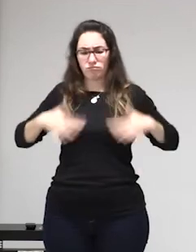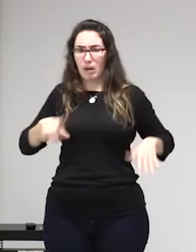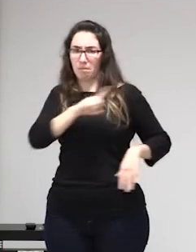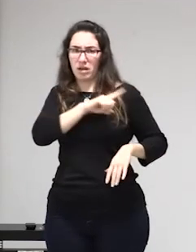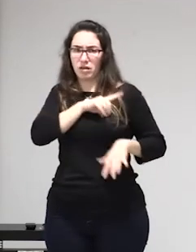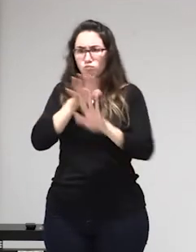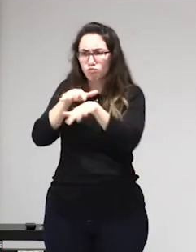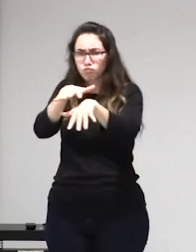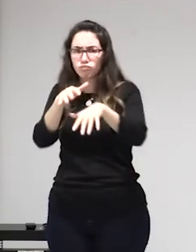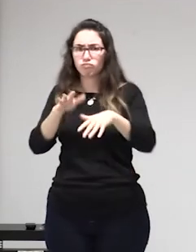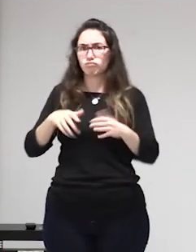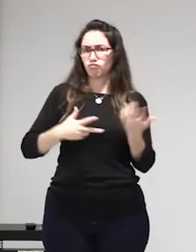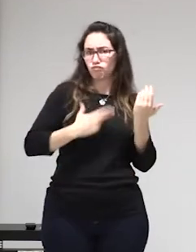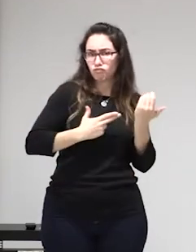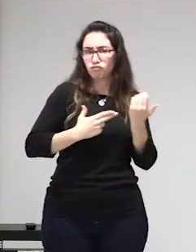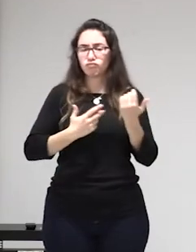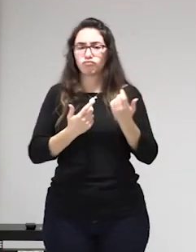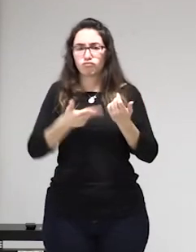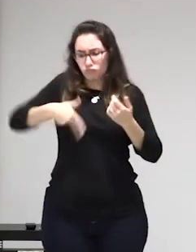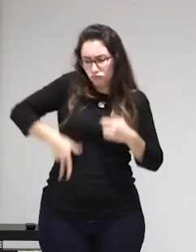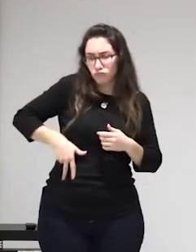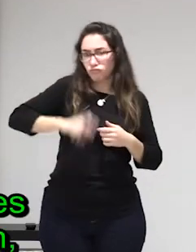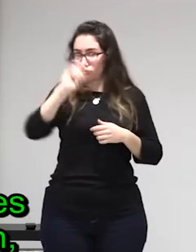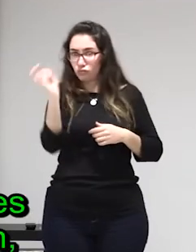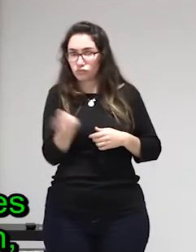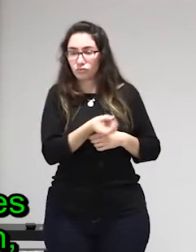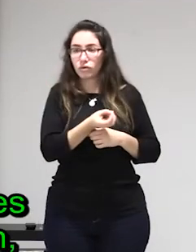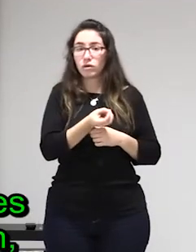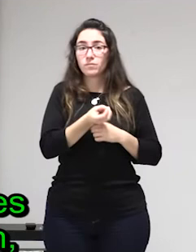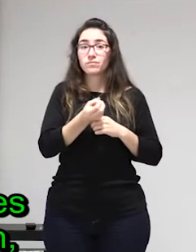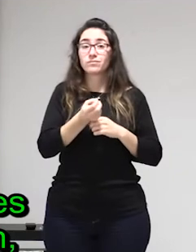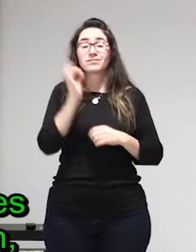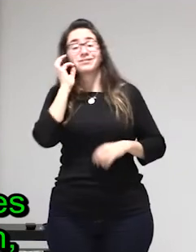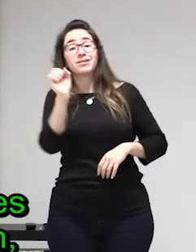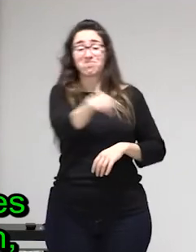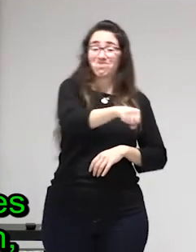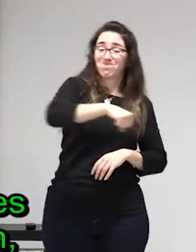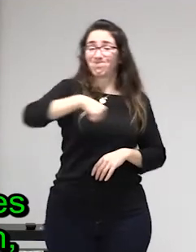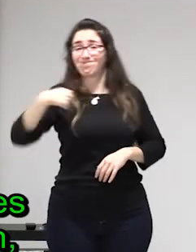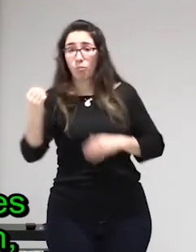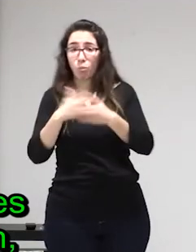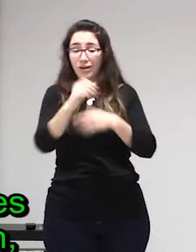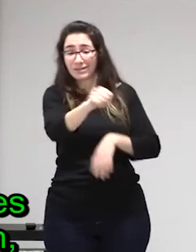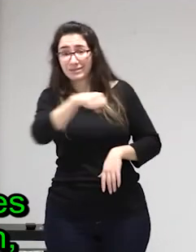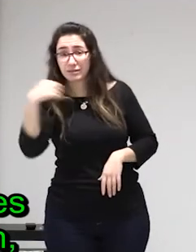habitaciones que alternativa le dan a estas personas hoy en día a mejor ya es que son mayores para seguir haciendo la prostitución